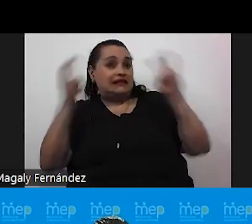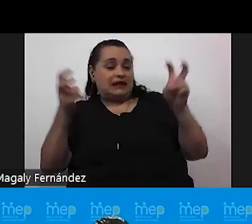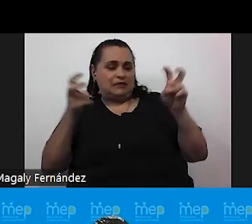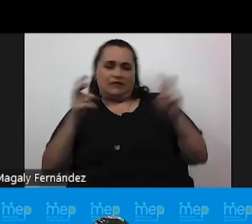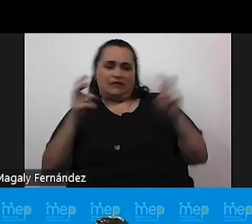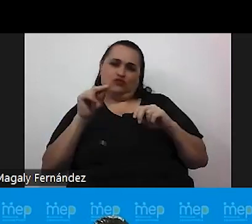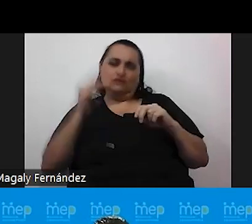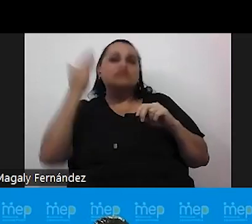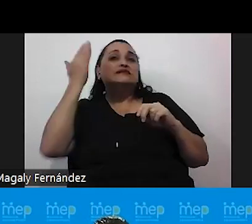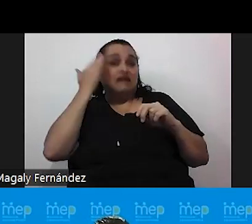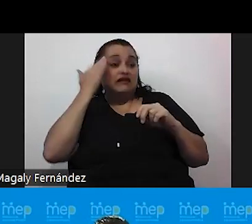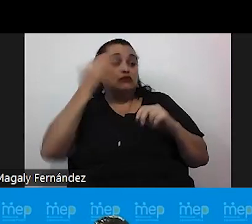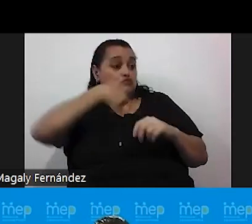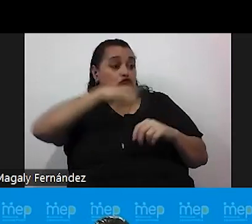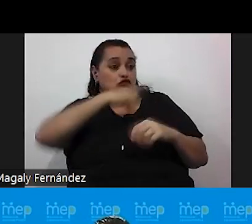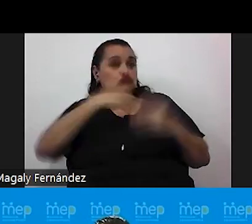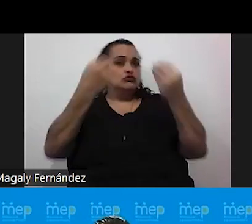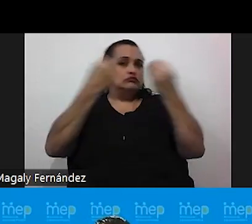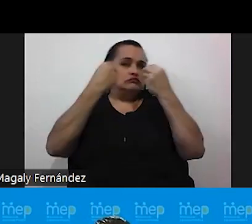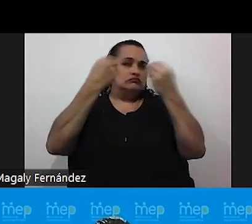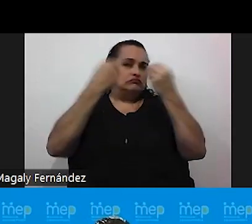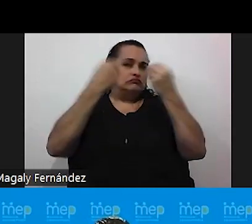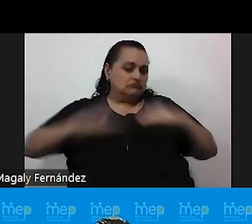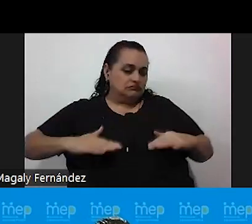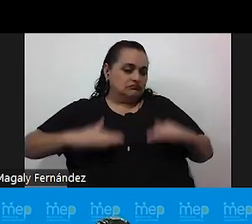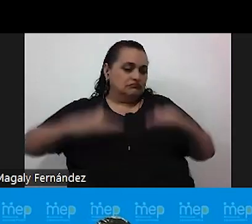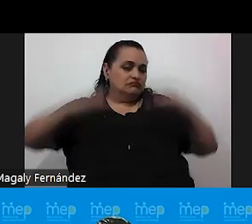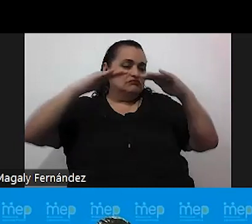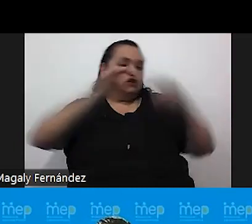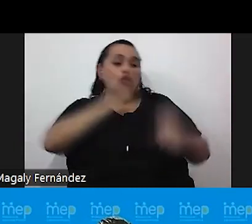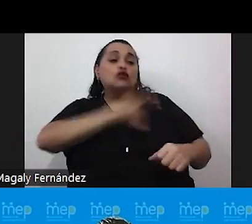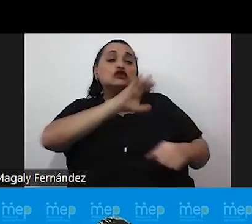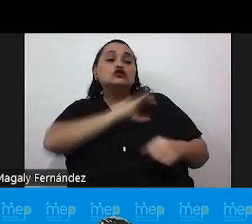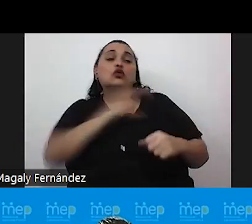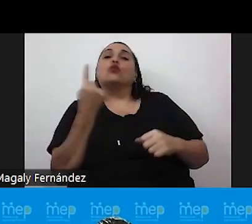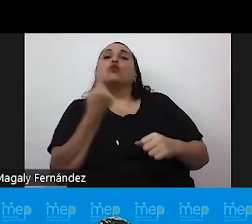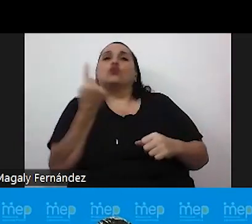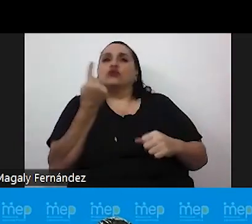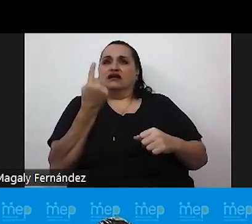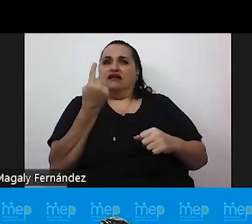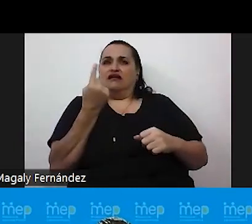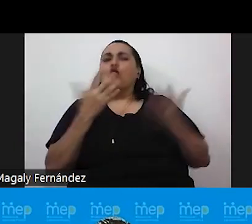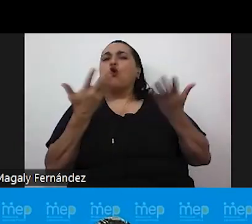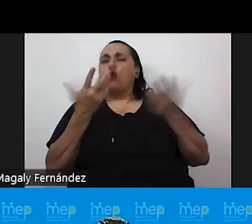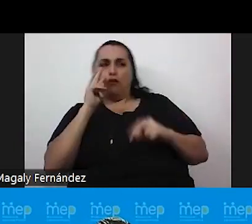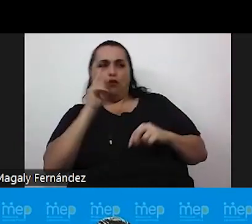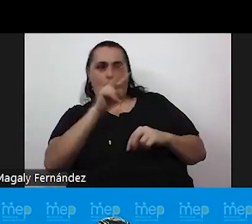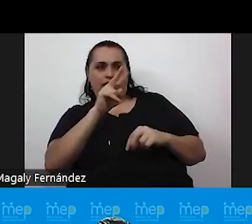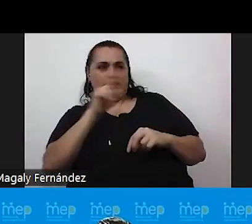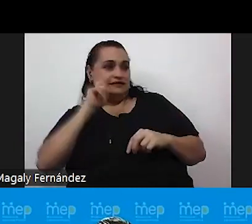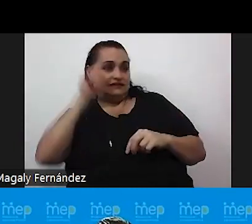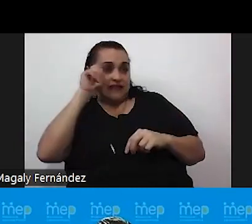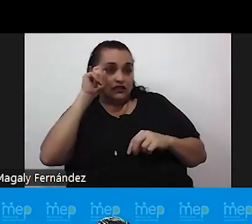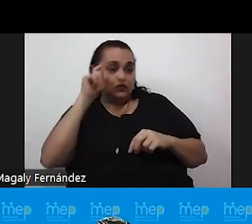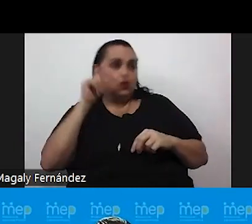sabemos que fuimos educados en una condición binaria y única acerca de cómo ver el sexo y el género.